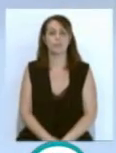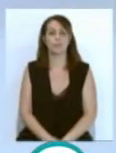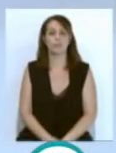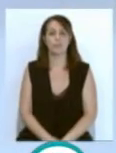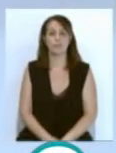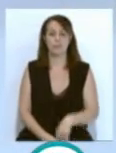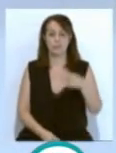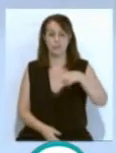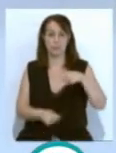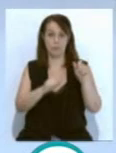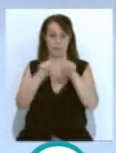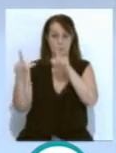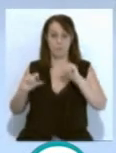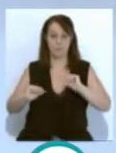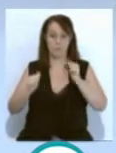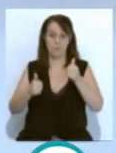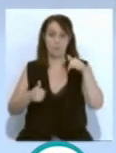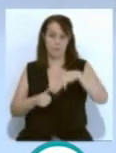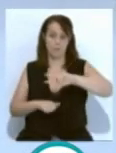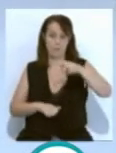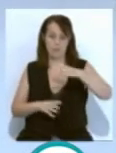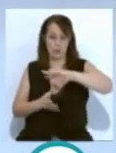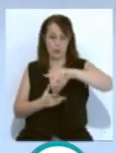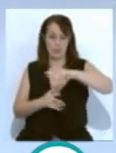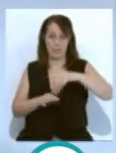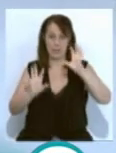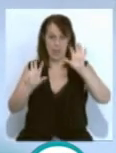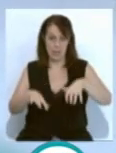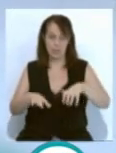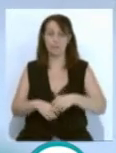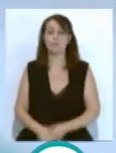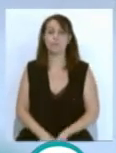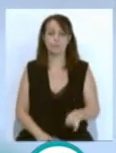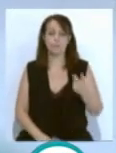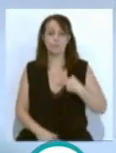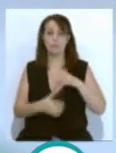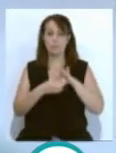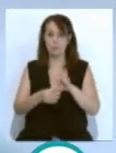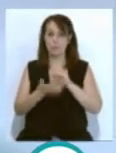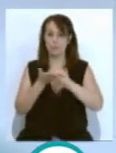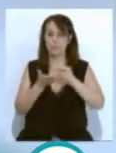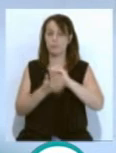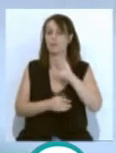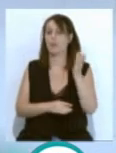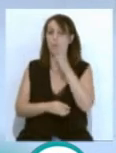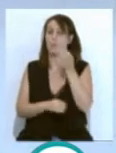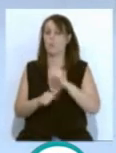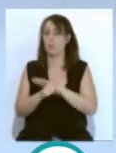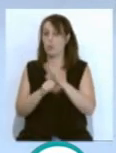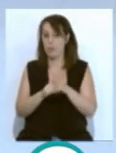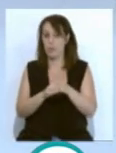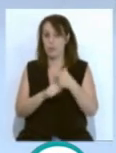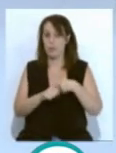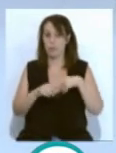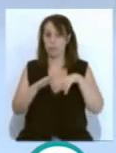Y con estas imágenes comenzamos nuestra segunda edición de Noticias Cádiz. Y en cuanto a los datos de afectados por el coronavirus